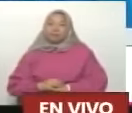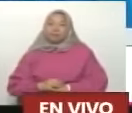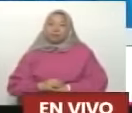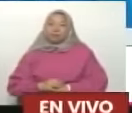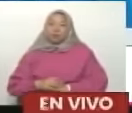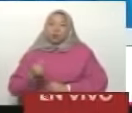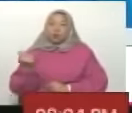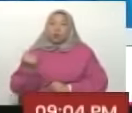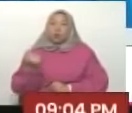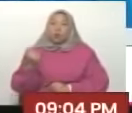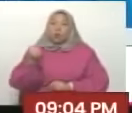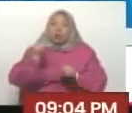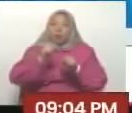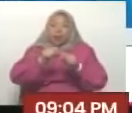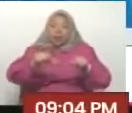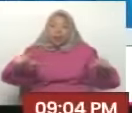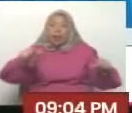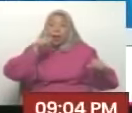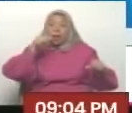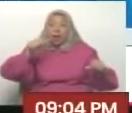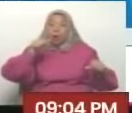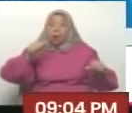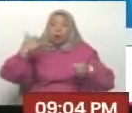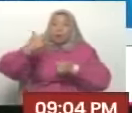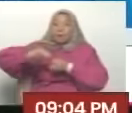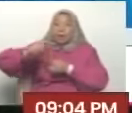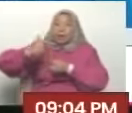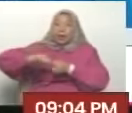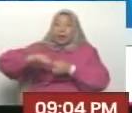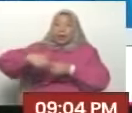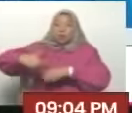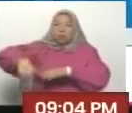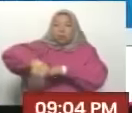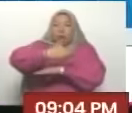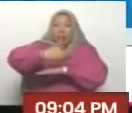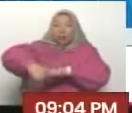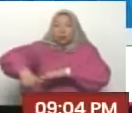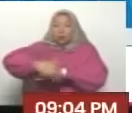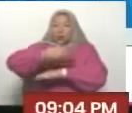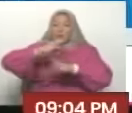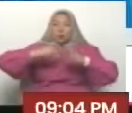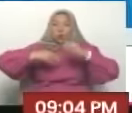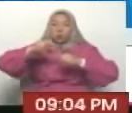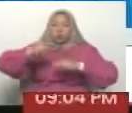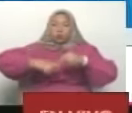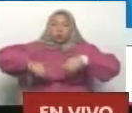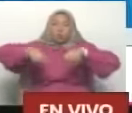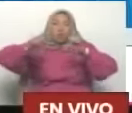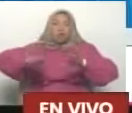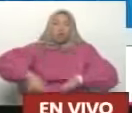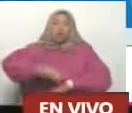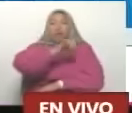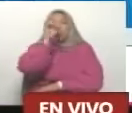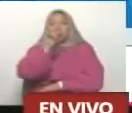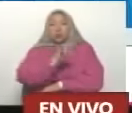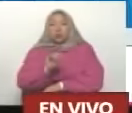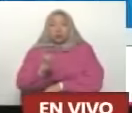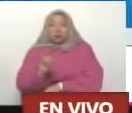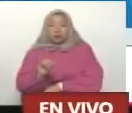Recuperar el lago. Recuperar las calles. Zulia está abandonado. Zulia está abandonado.